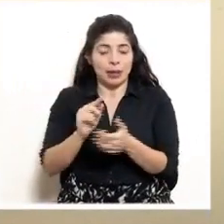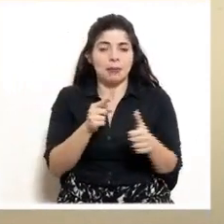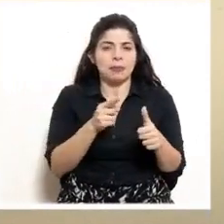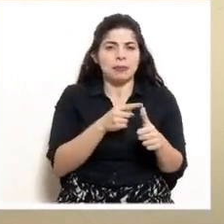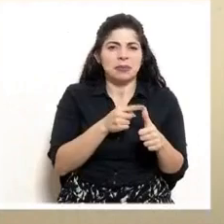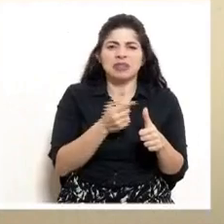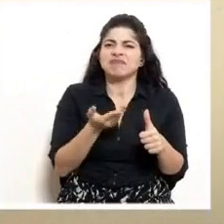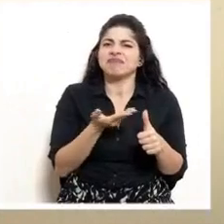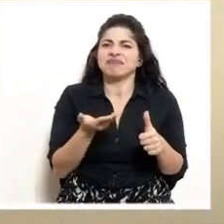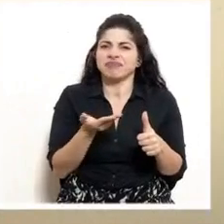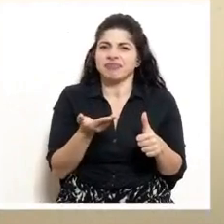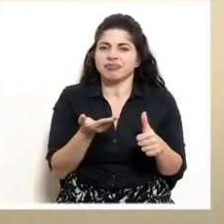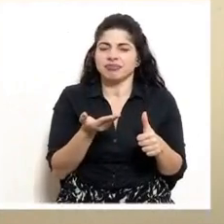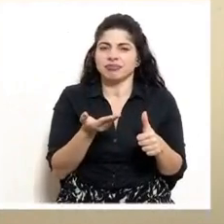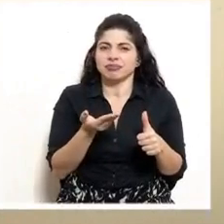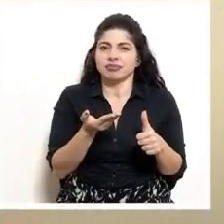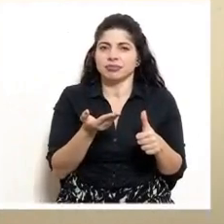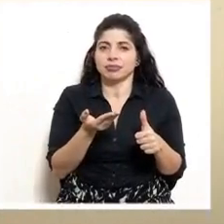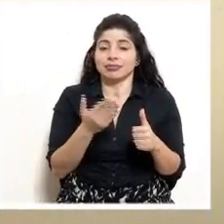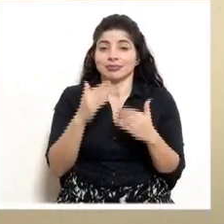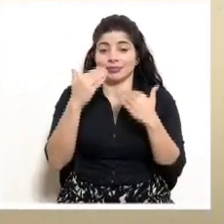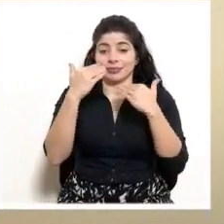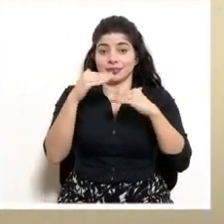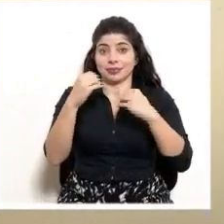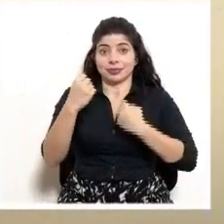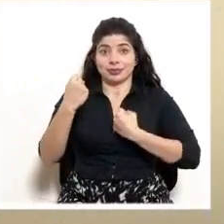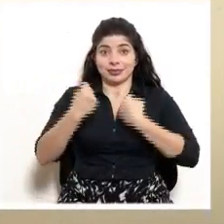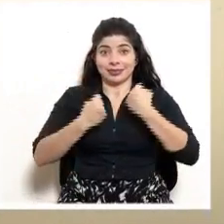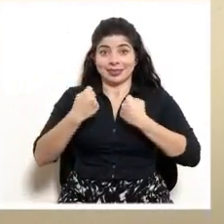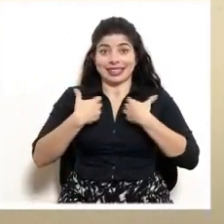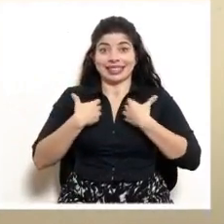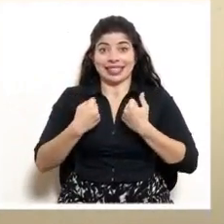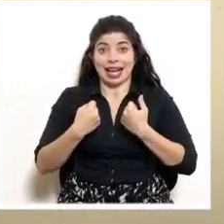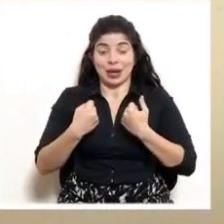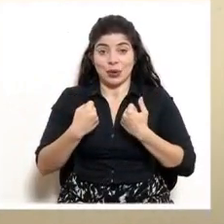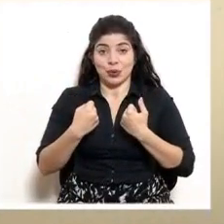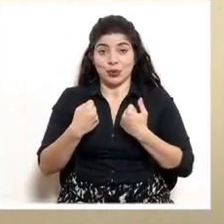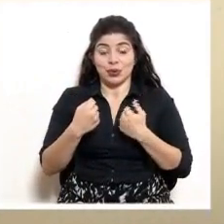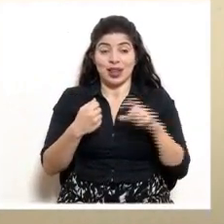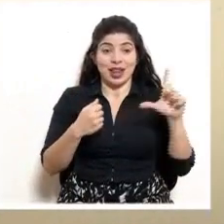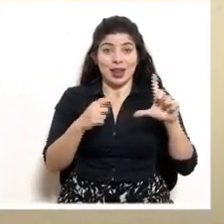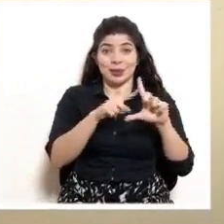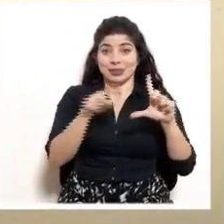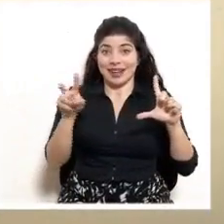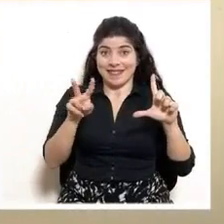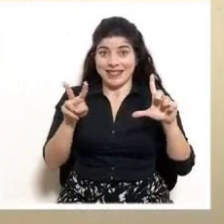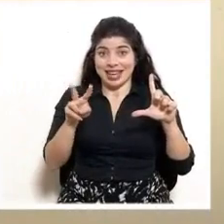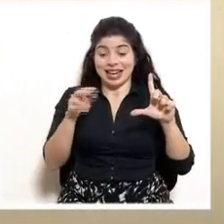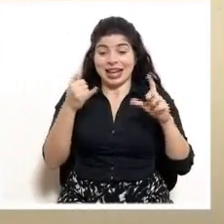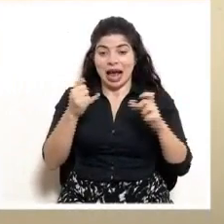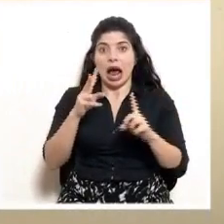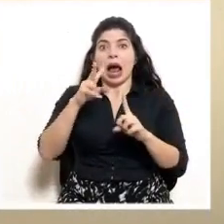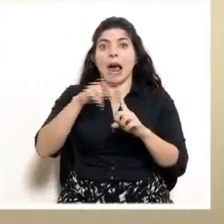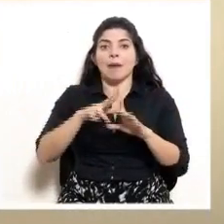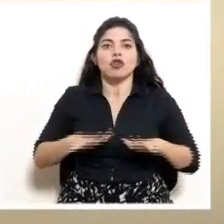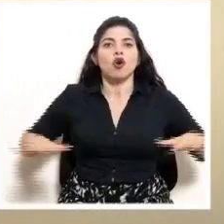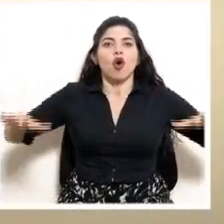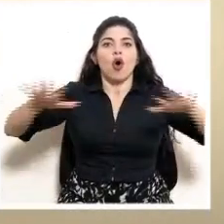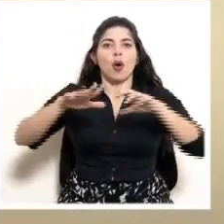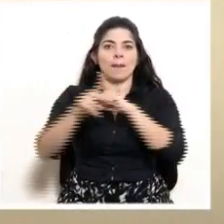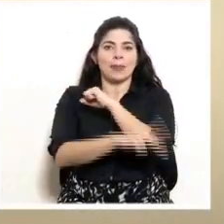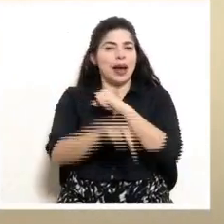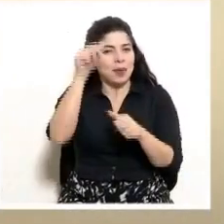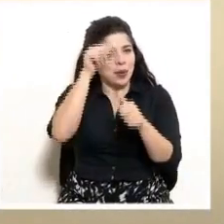uno, extender la restricción vehicular sanitaria en tres semanas por placas a todo el país. Usted recordará